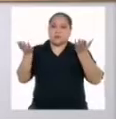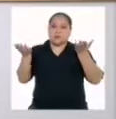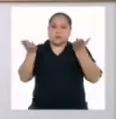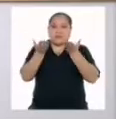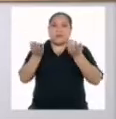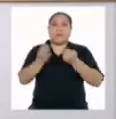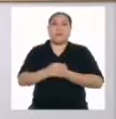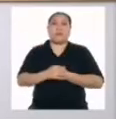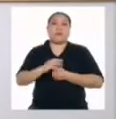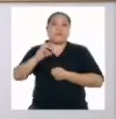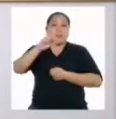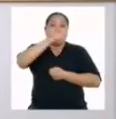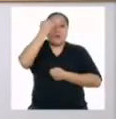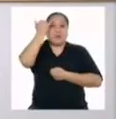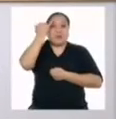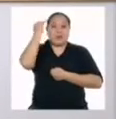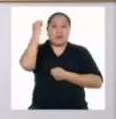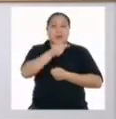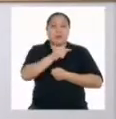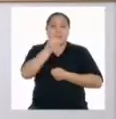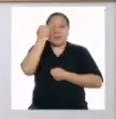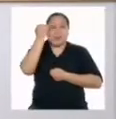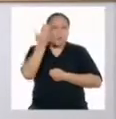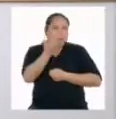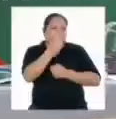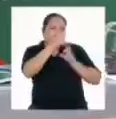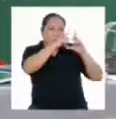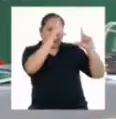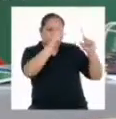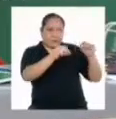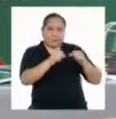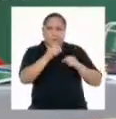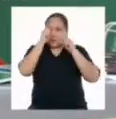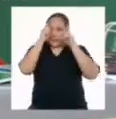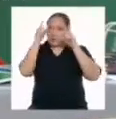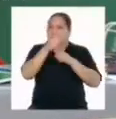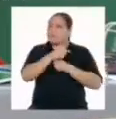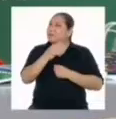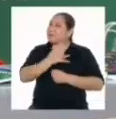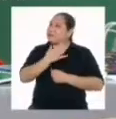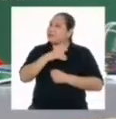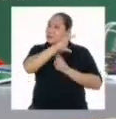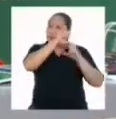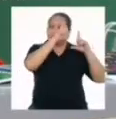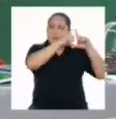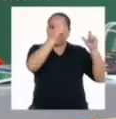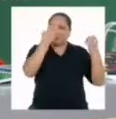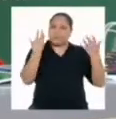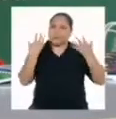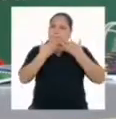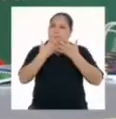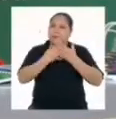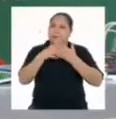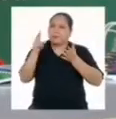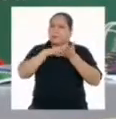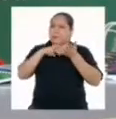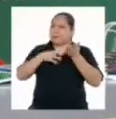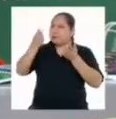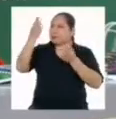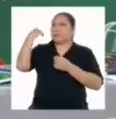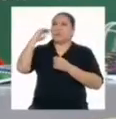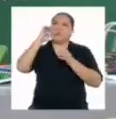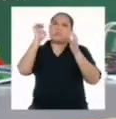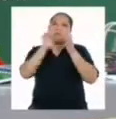Bravo, ¿alguna otra idea de este párrafo les llama la atención? Siento que todo este párrafo está muy relacionado con la lectura anterior.